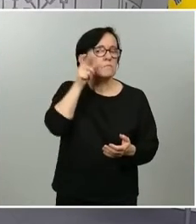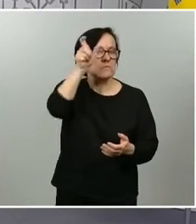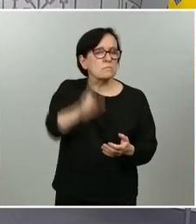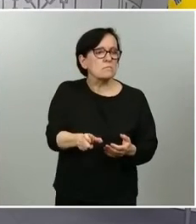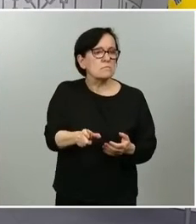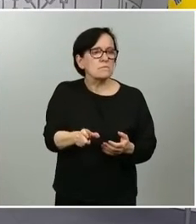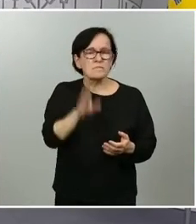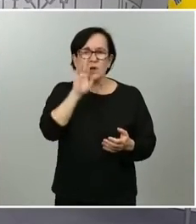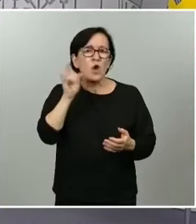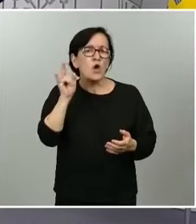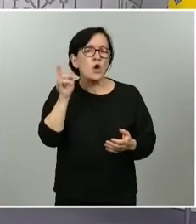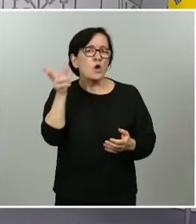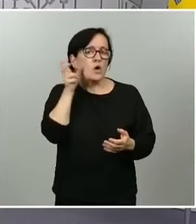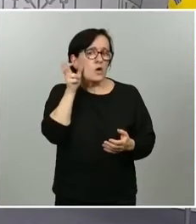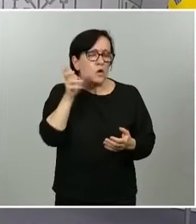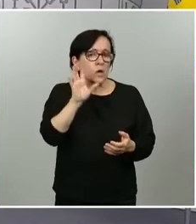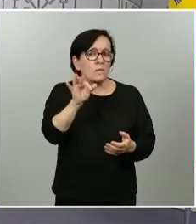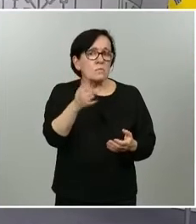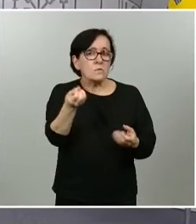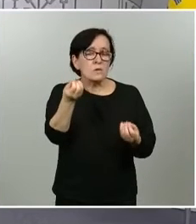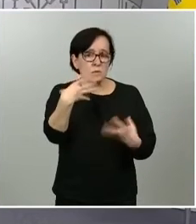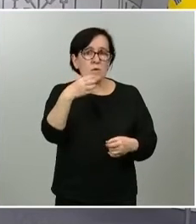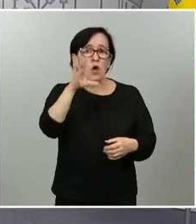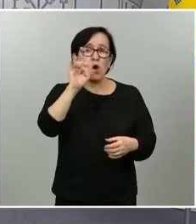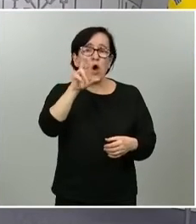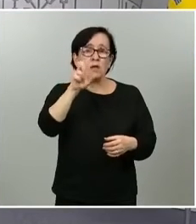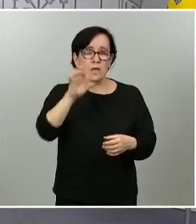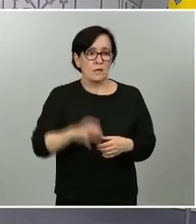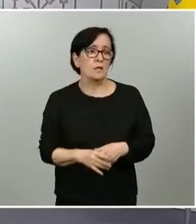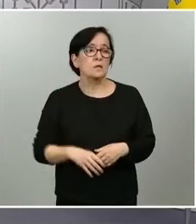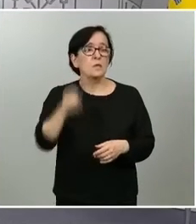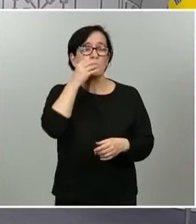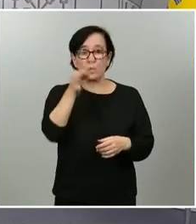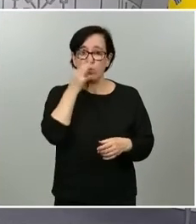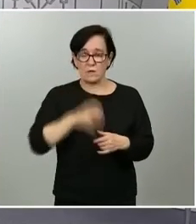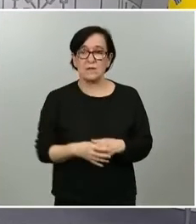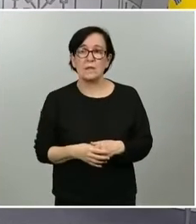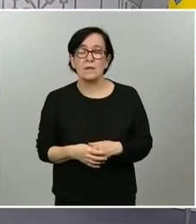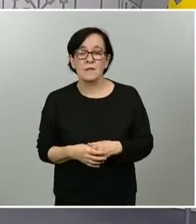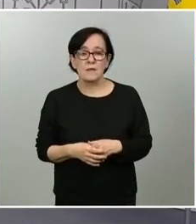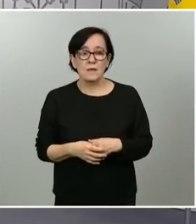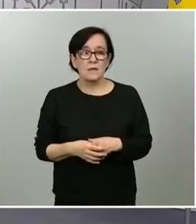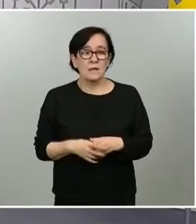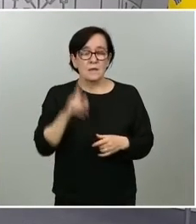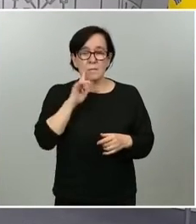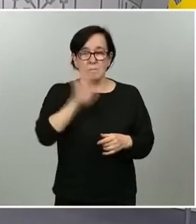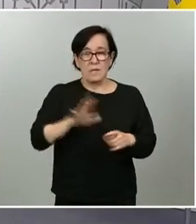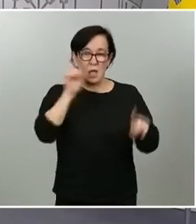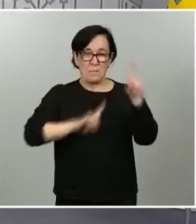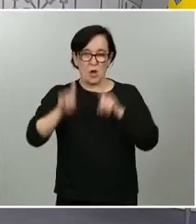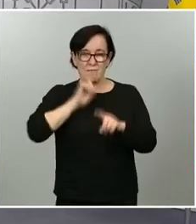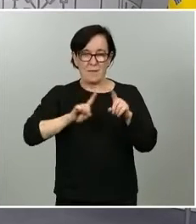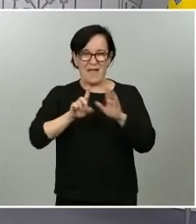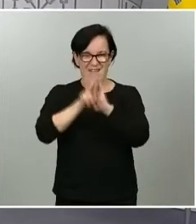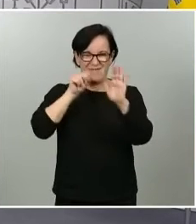sonido de audio adelante el correo sí hola buenas tardes parece que hay un problema con el vídeo pero bueno soy